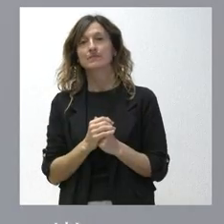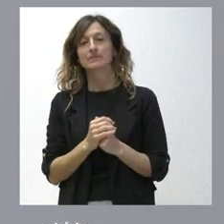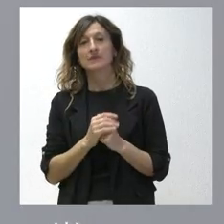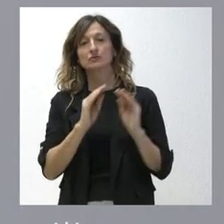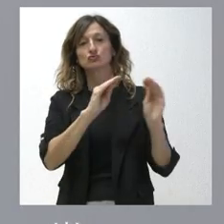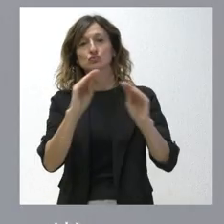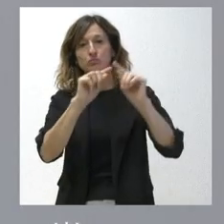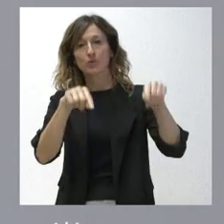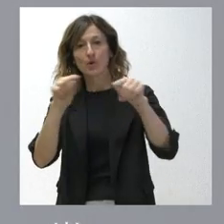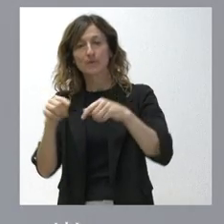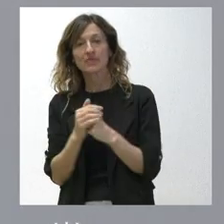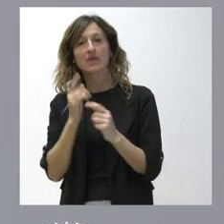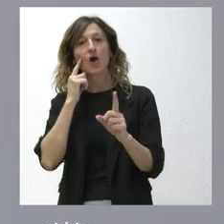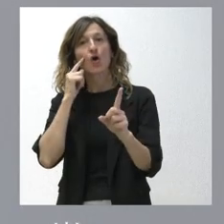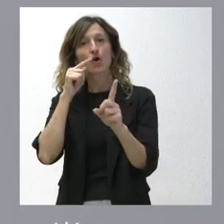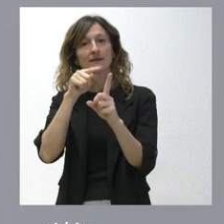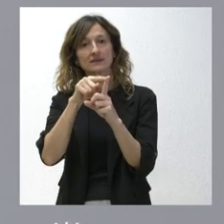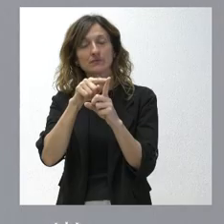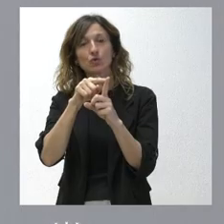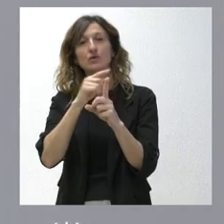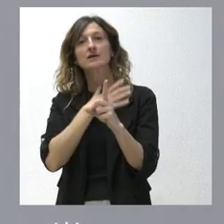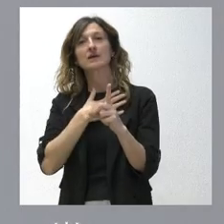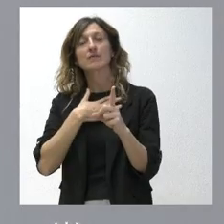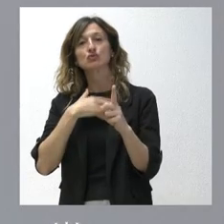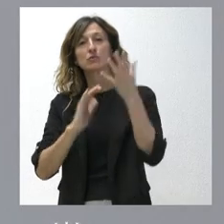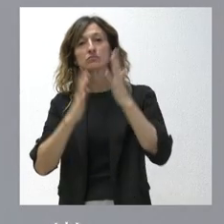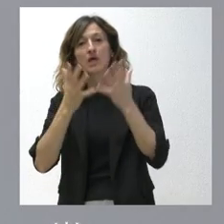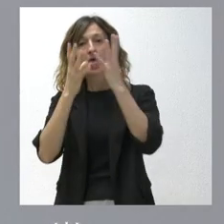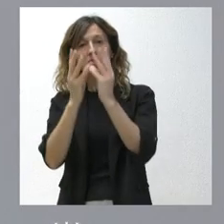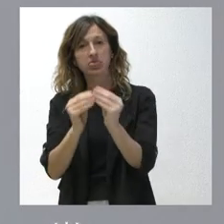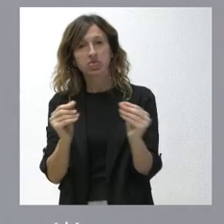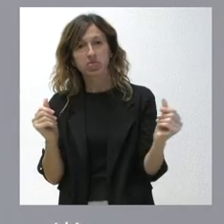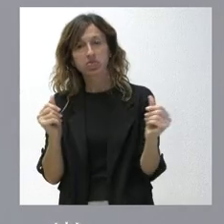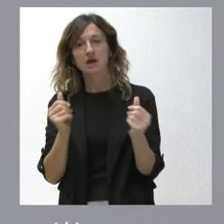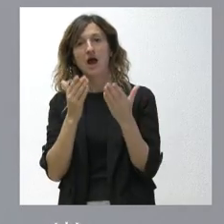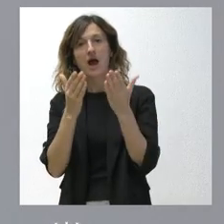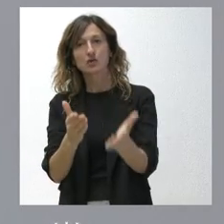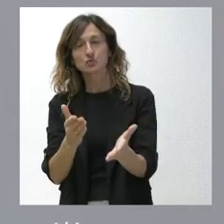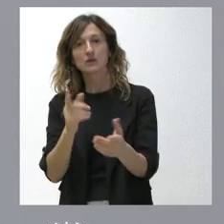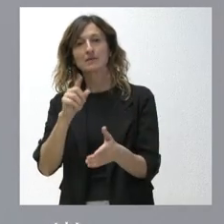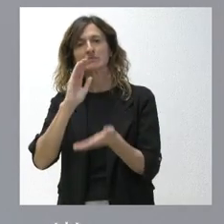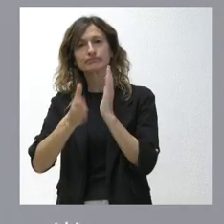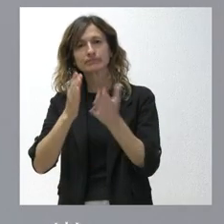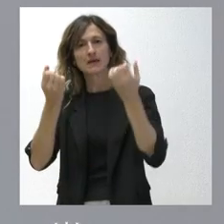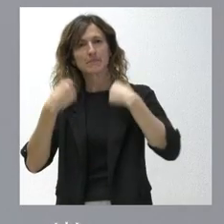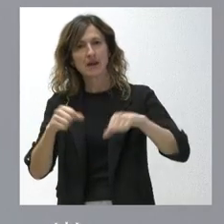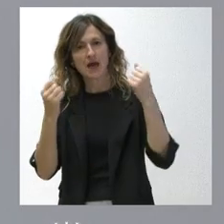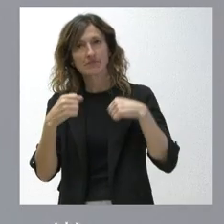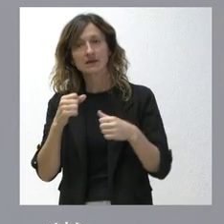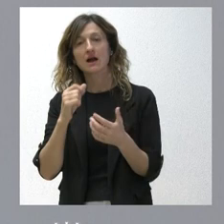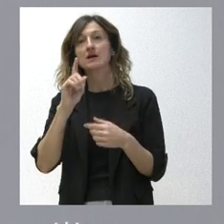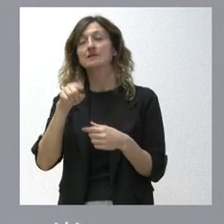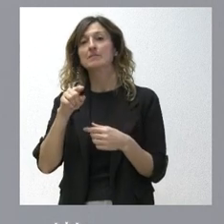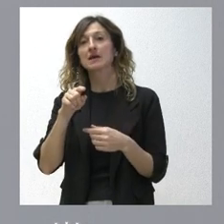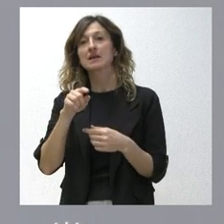esas provincias. El objetivo es favorecer la extinción de incendios forestales, los tratamientos de entrenamiento y prácticas, los tratamientos